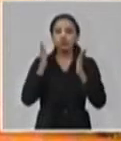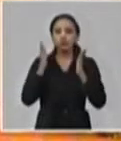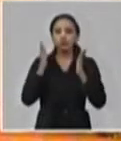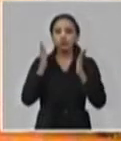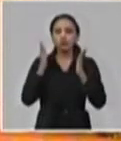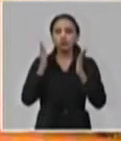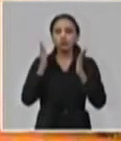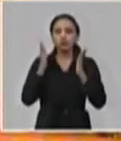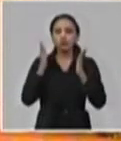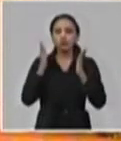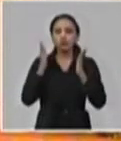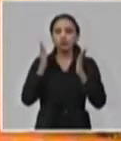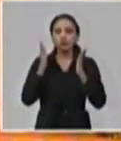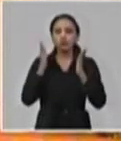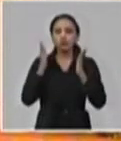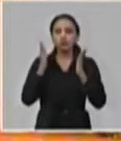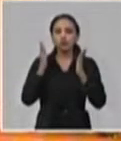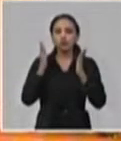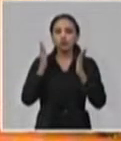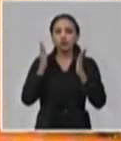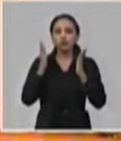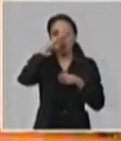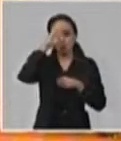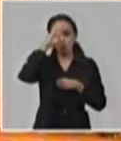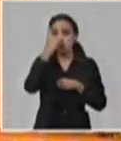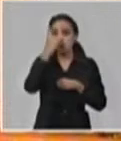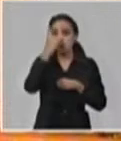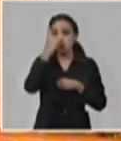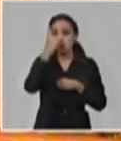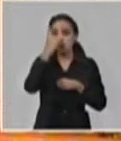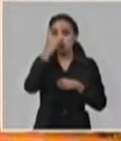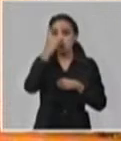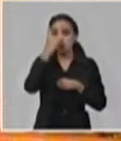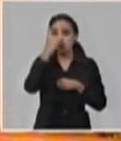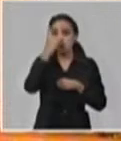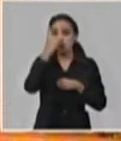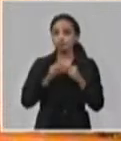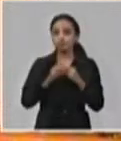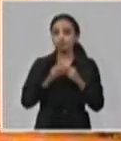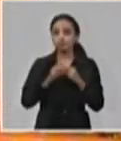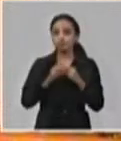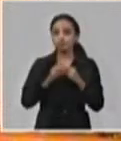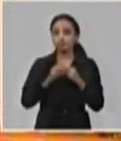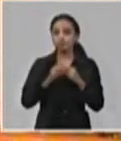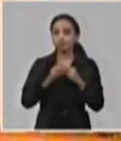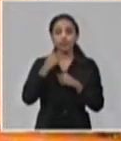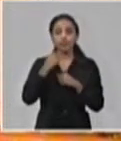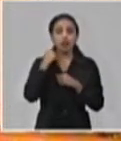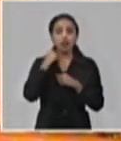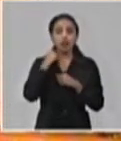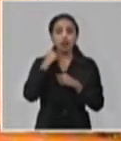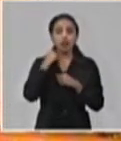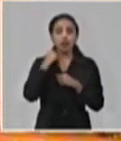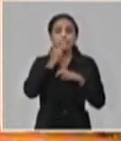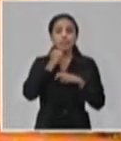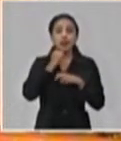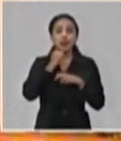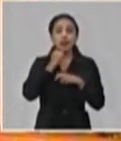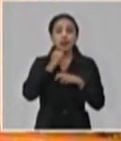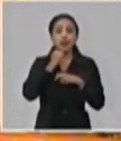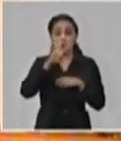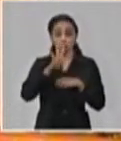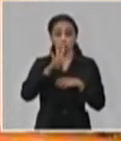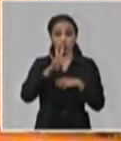haciendo en el país. Solo por hablar de una cifra, este año se han estudiado más de 504